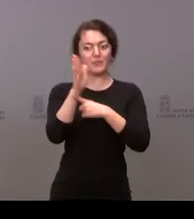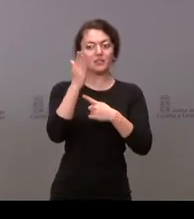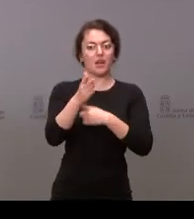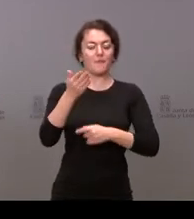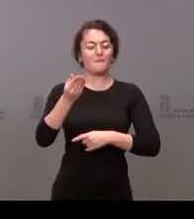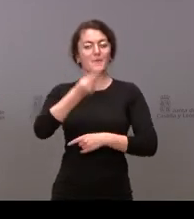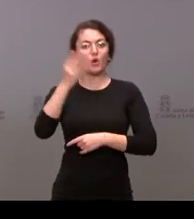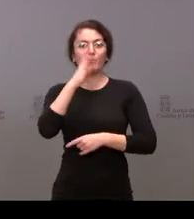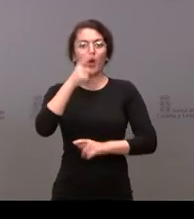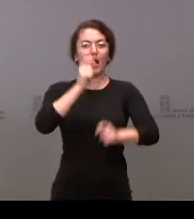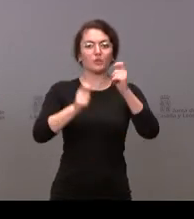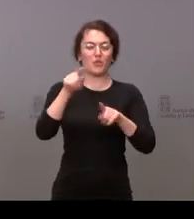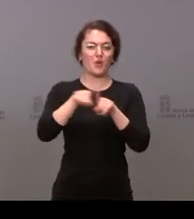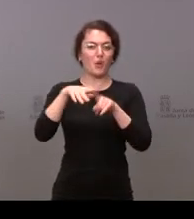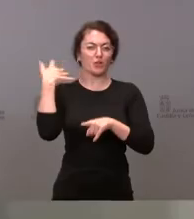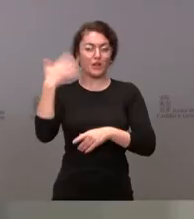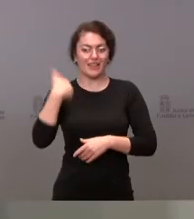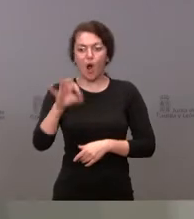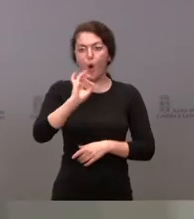por los partidos tradicionales. Muchas gracias.